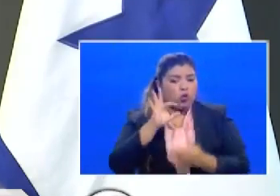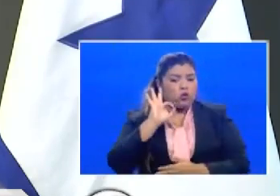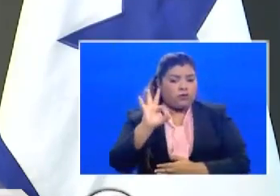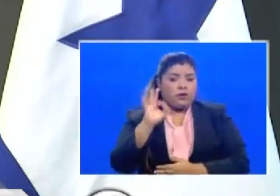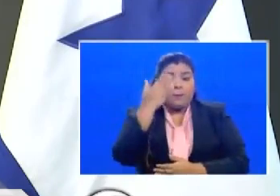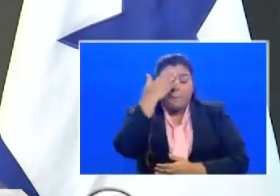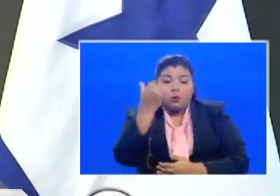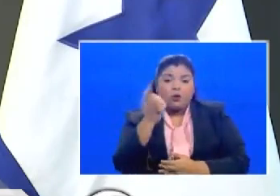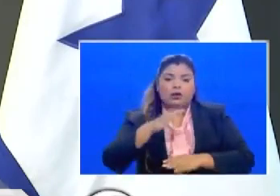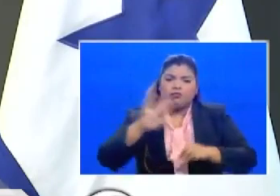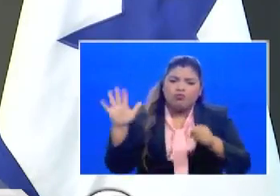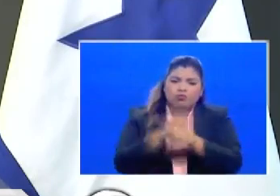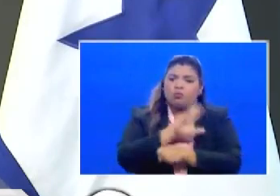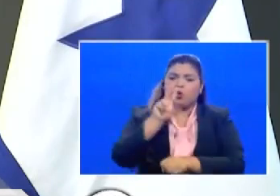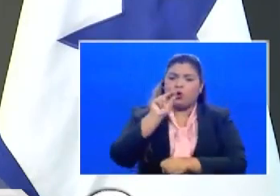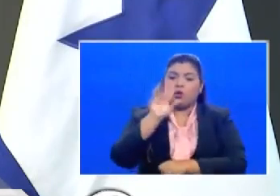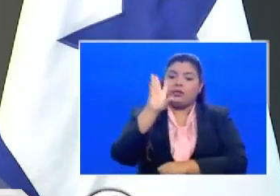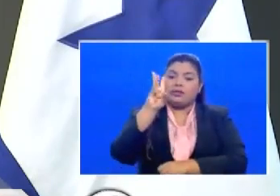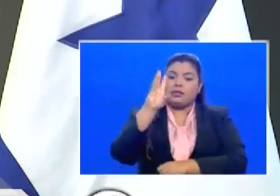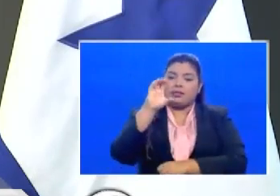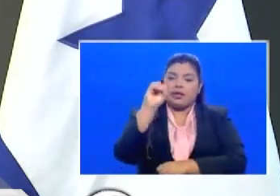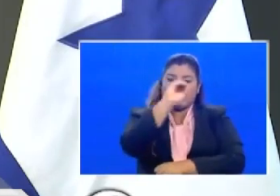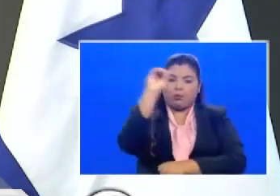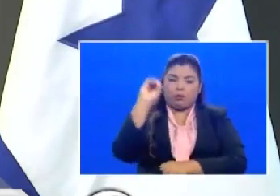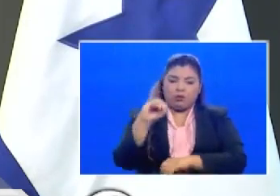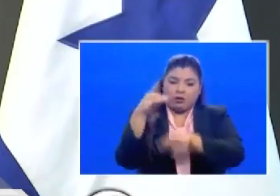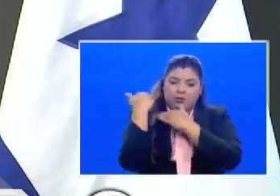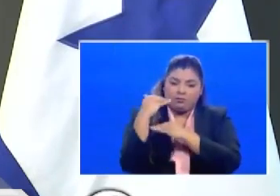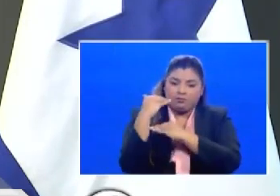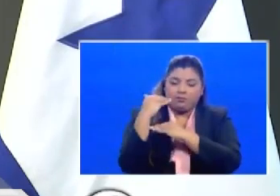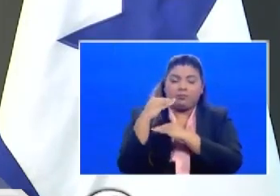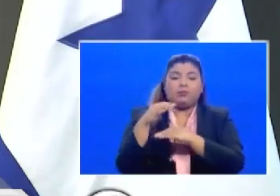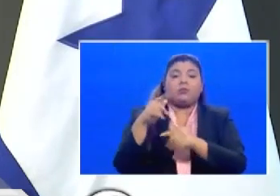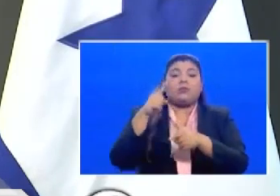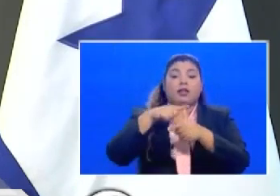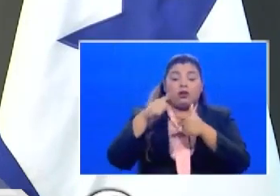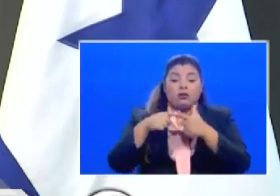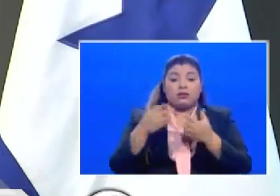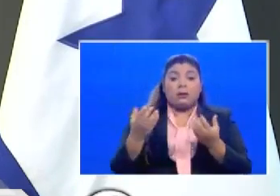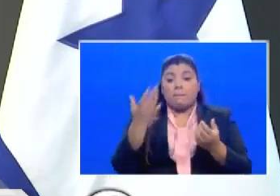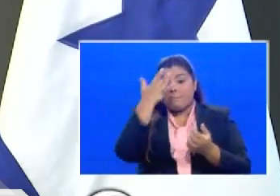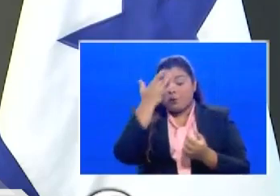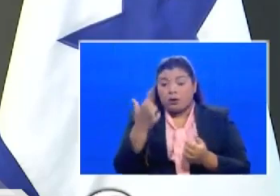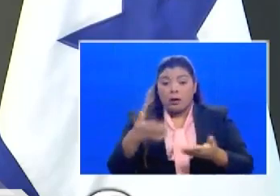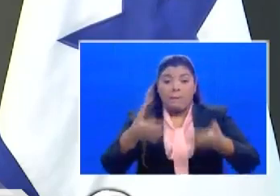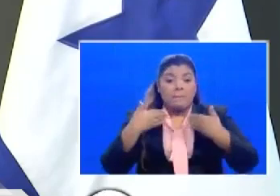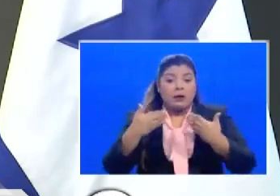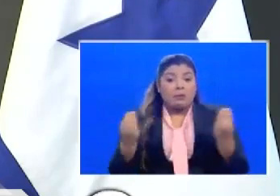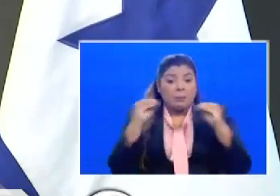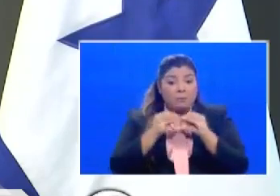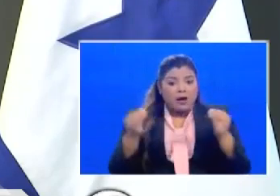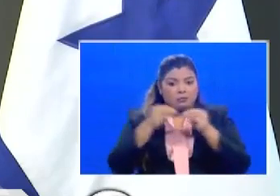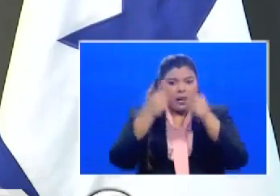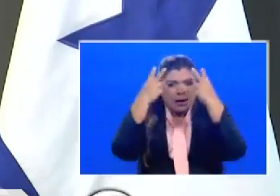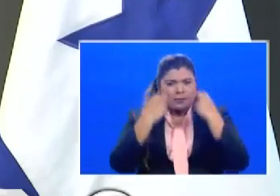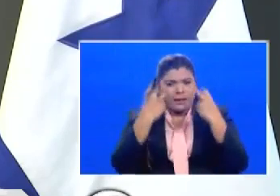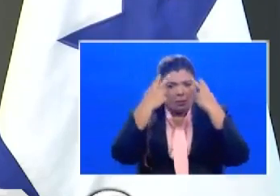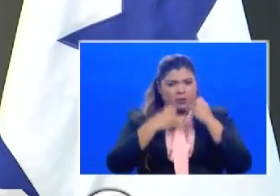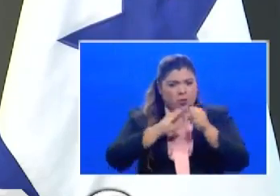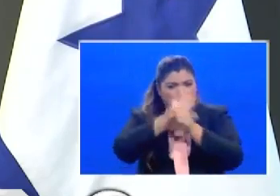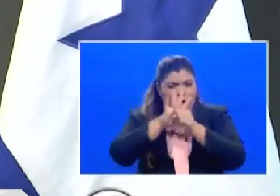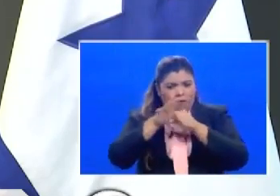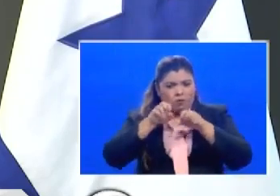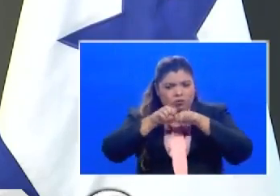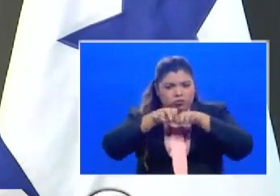de esa capacidad porque hemos logrado aumentar el número de pruebas que se están haciendo en esa búsqueda de contactos